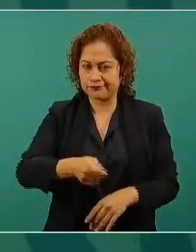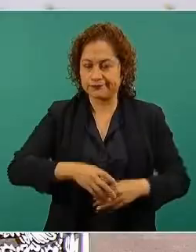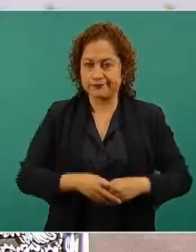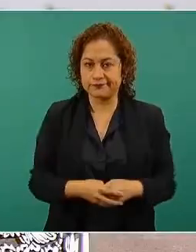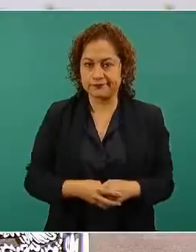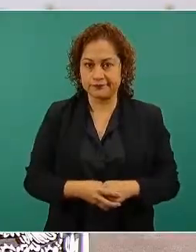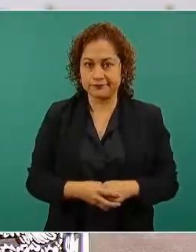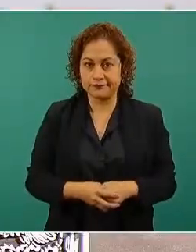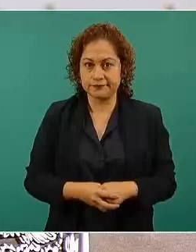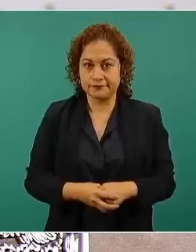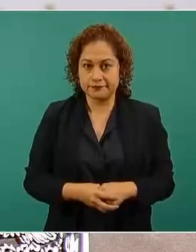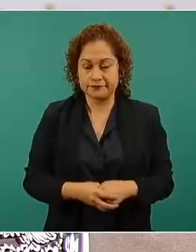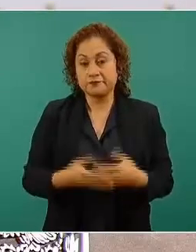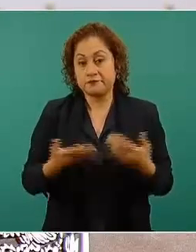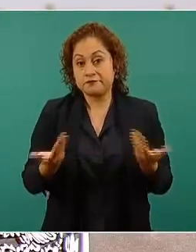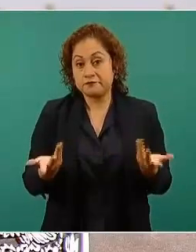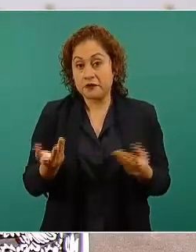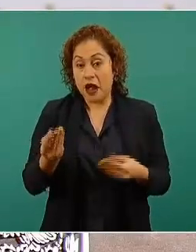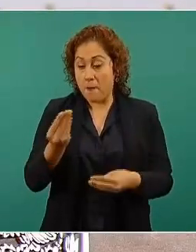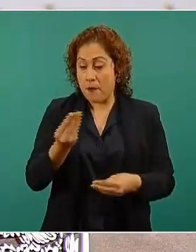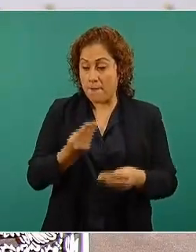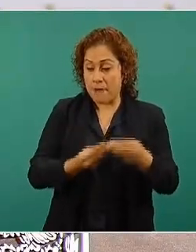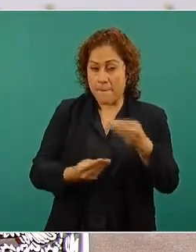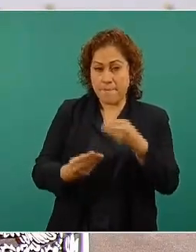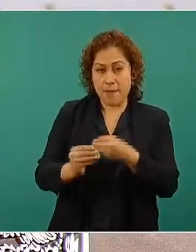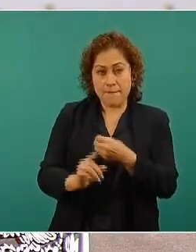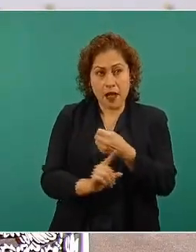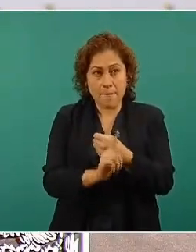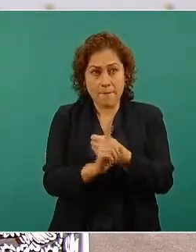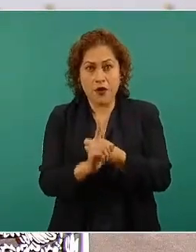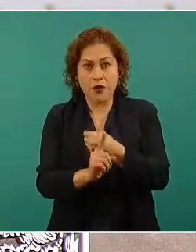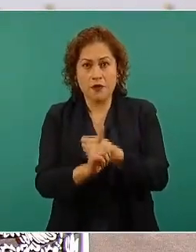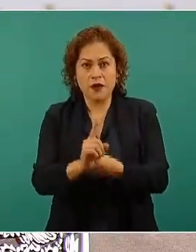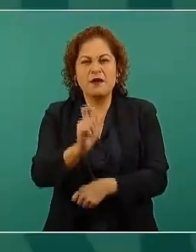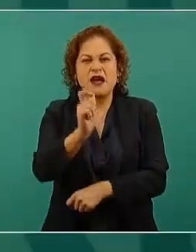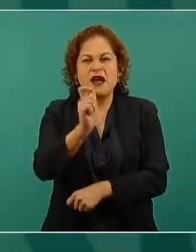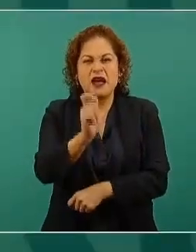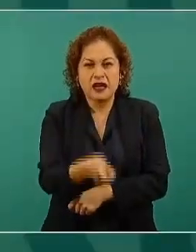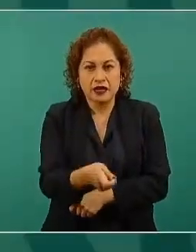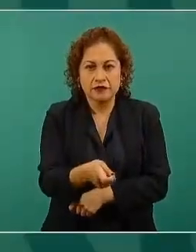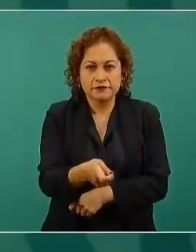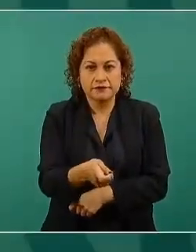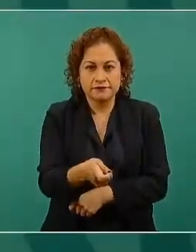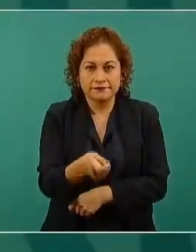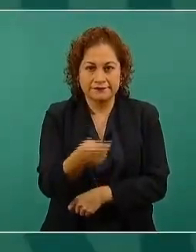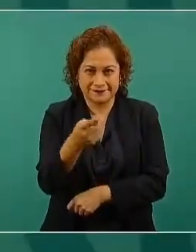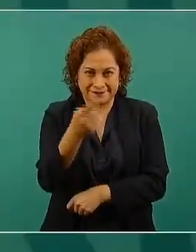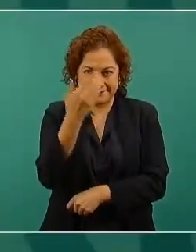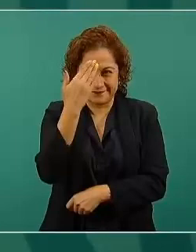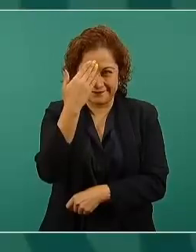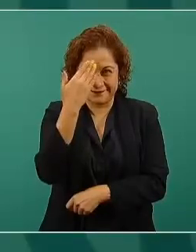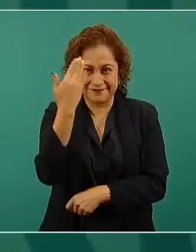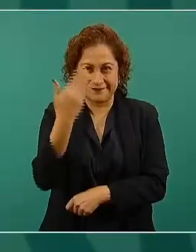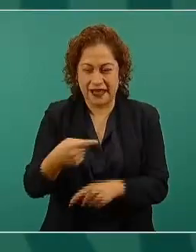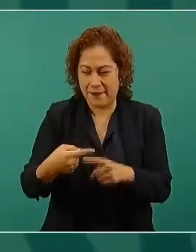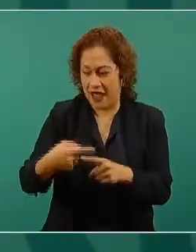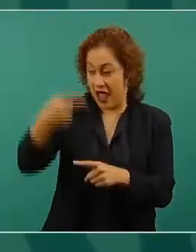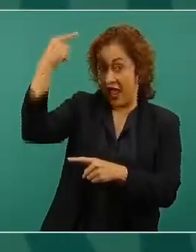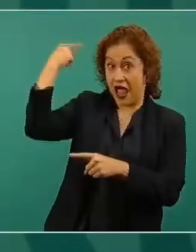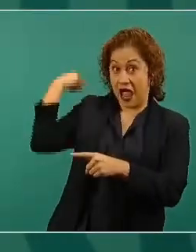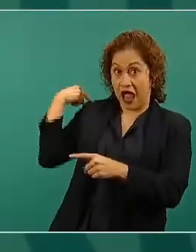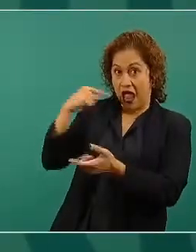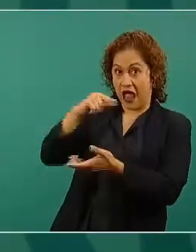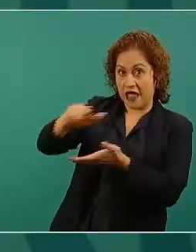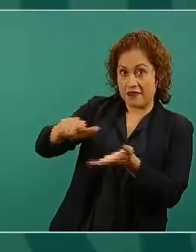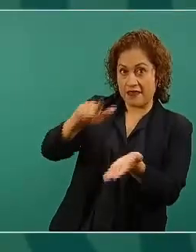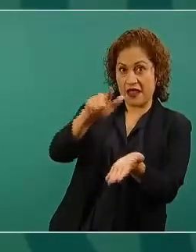¿Cuál es la conclusión? De que por todas esas modificaciones que se hicieron a